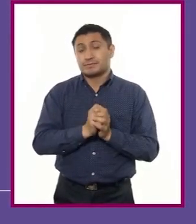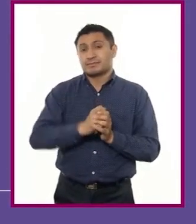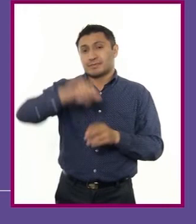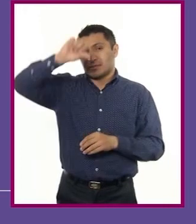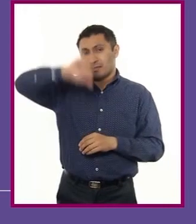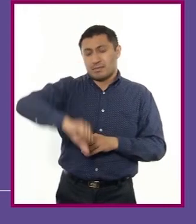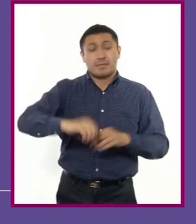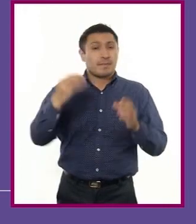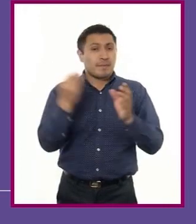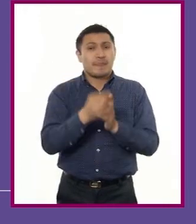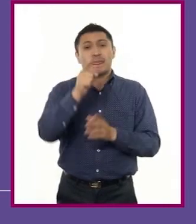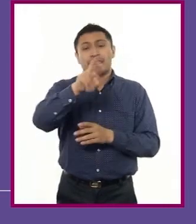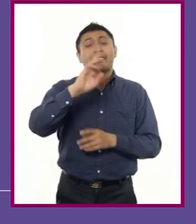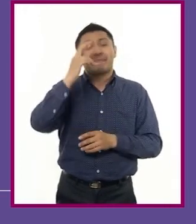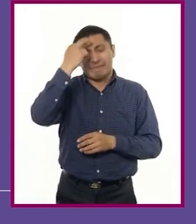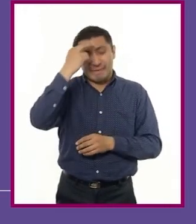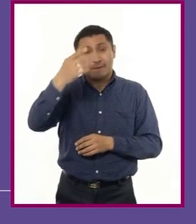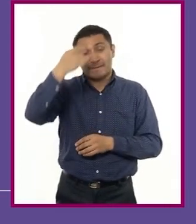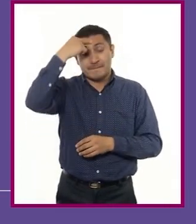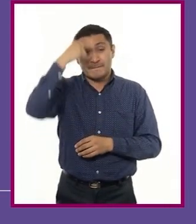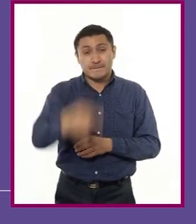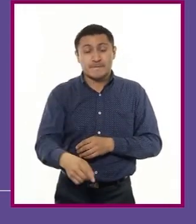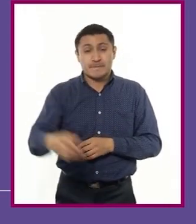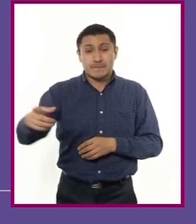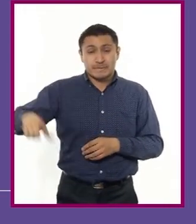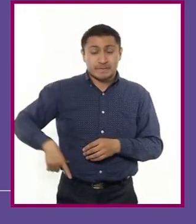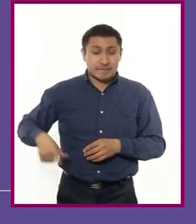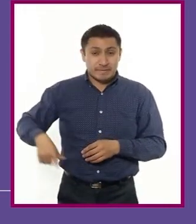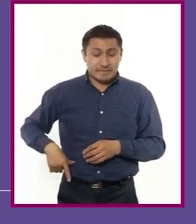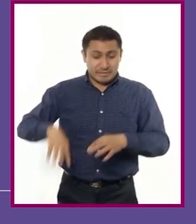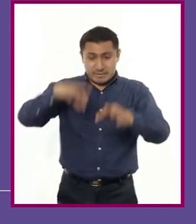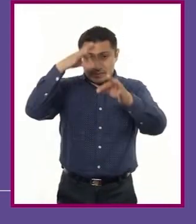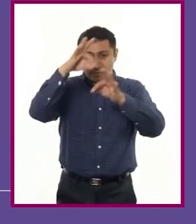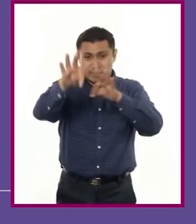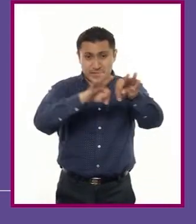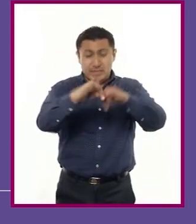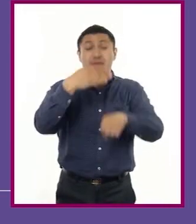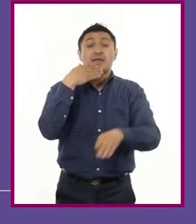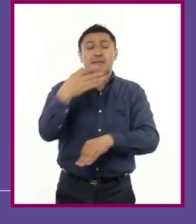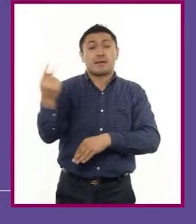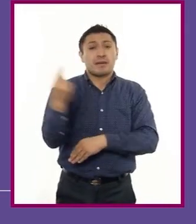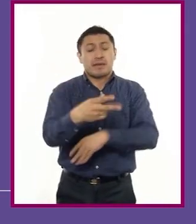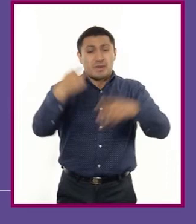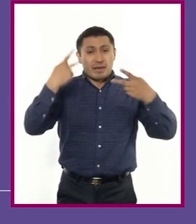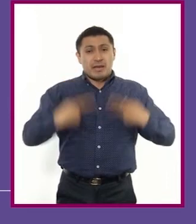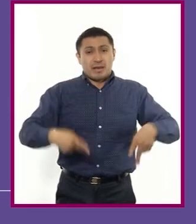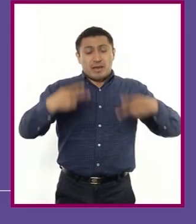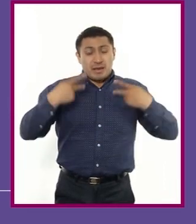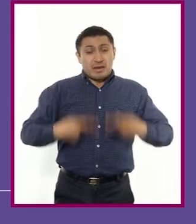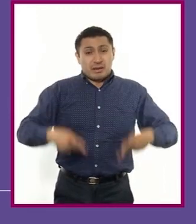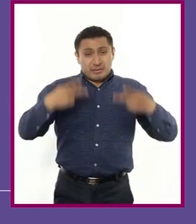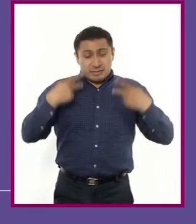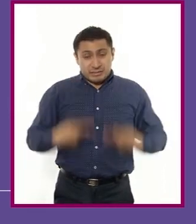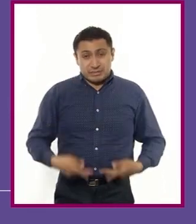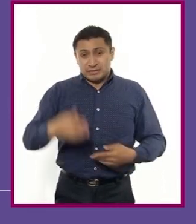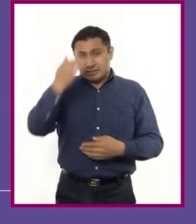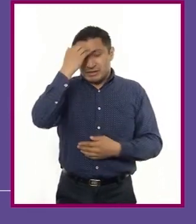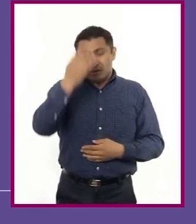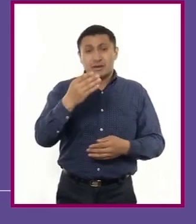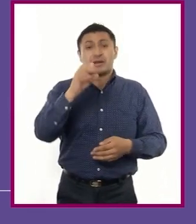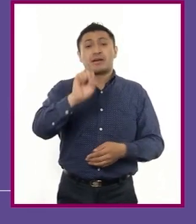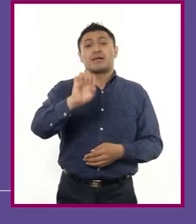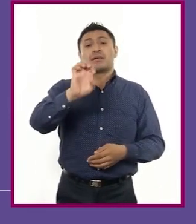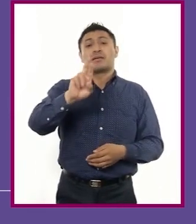sesión recordaste que para el funcionamiento del Estado se requiere de la labor de personas o individuos conocidos como